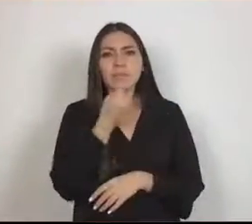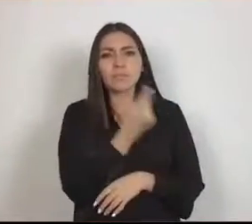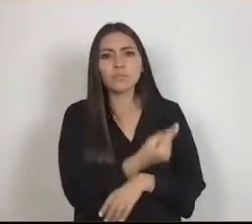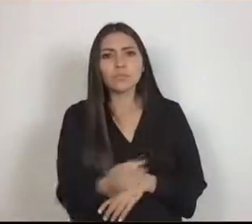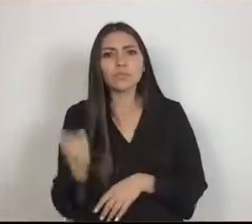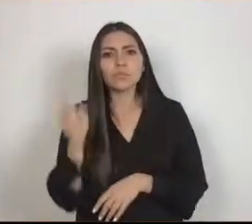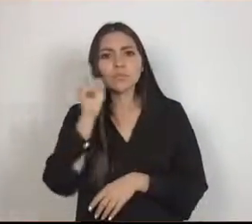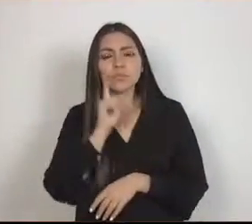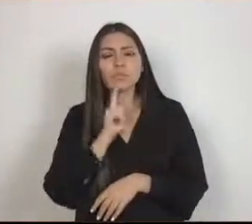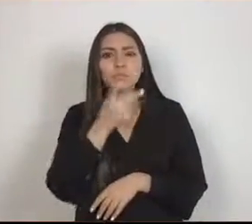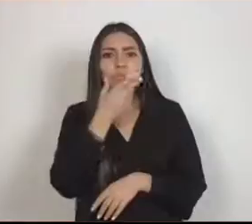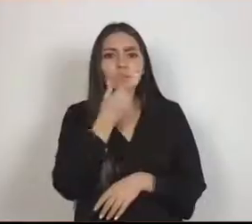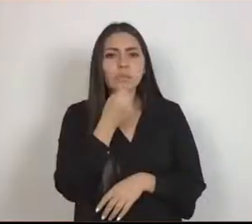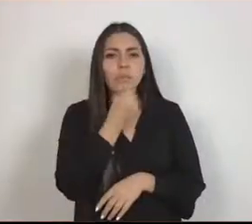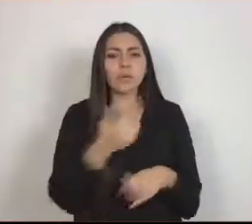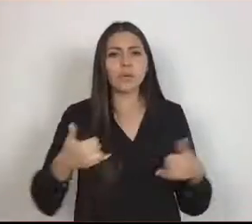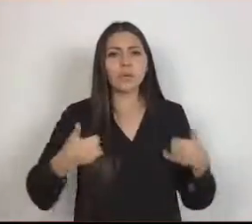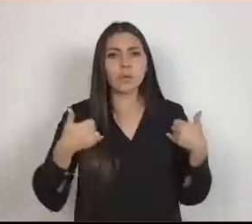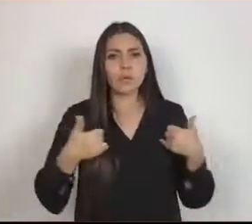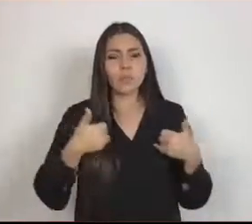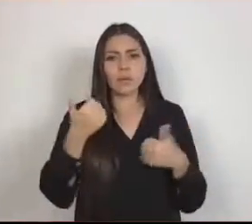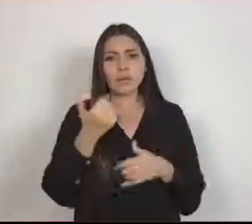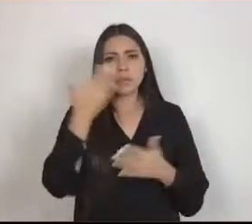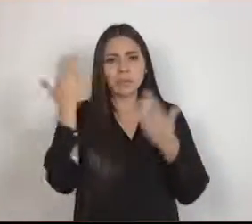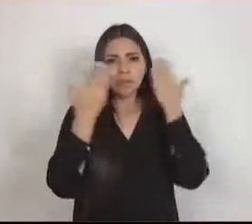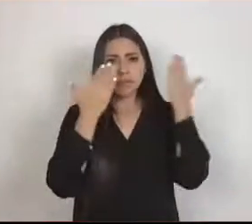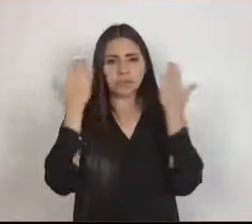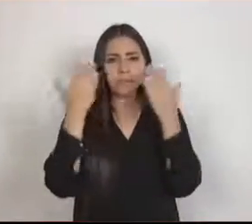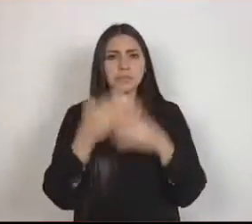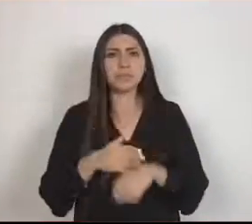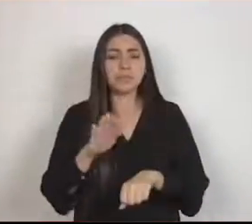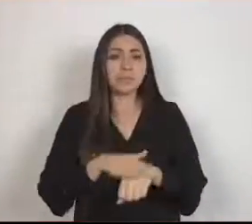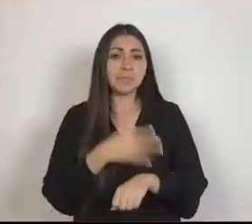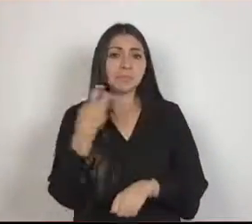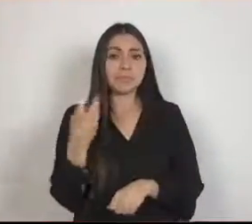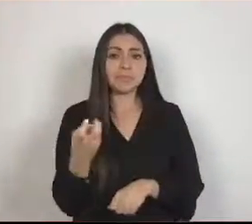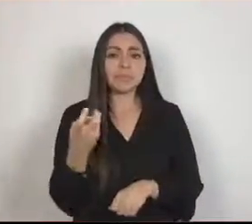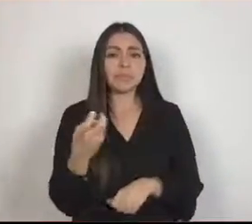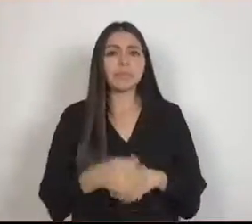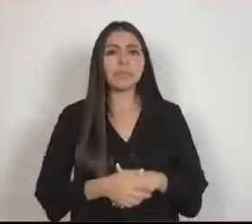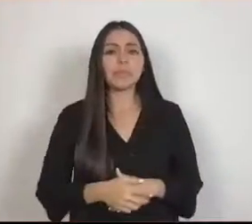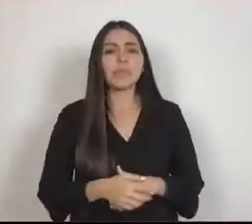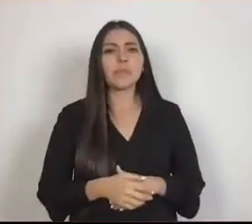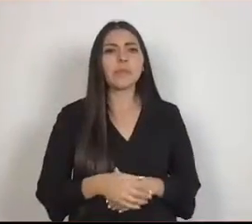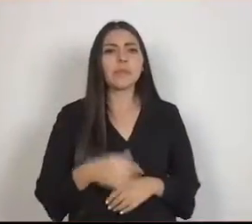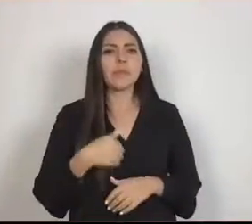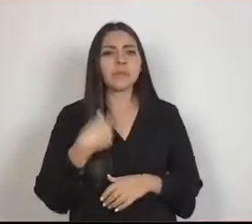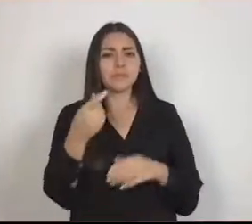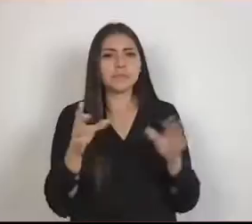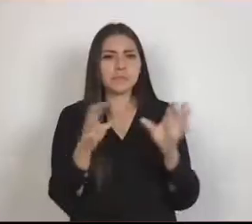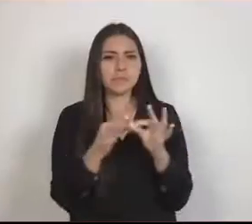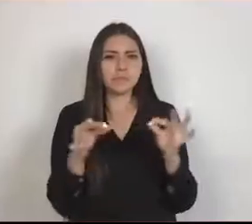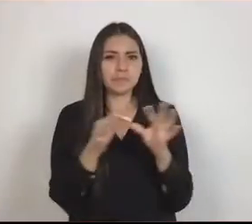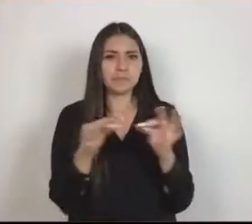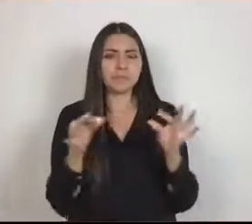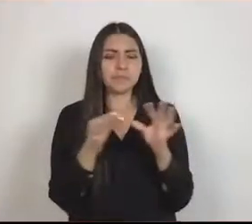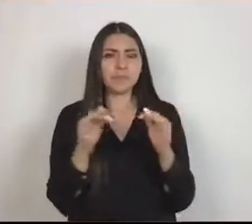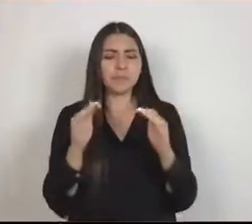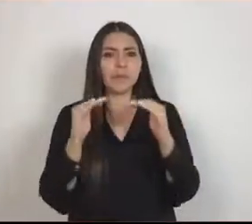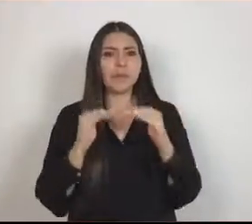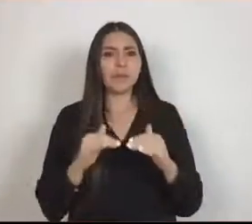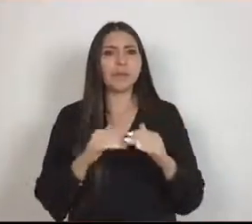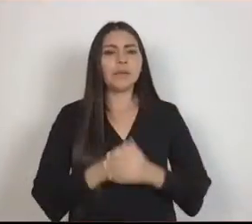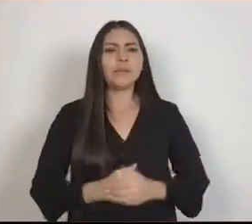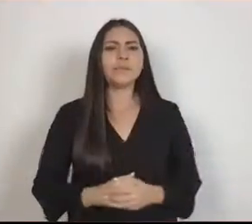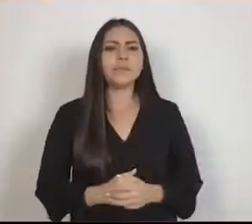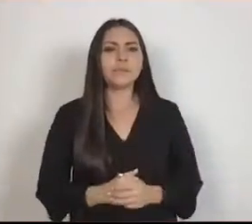adolescentes y jóvenes estudiantes. Por tanto, realizo el siguiente pronunciamiento. Esta